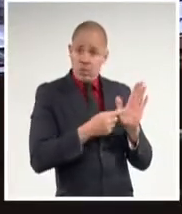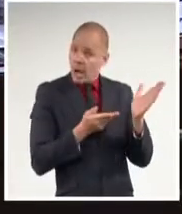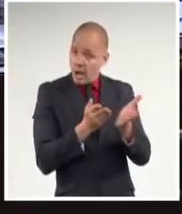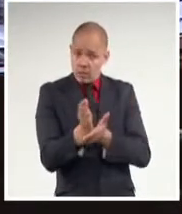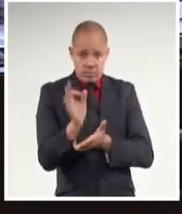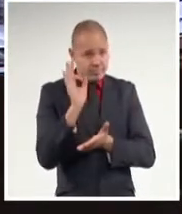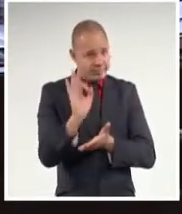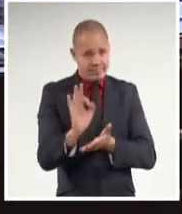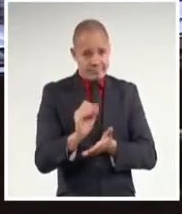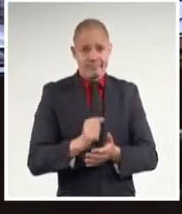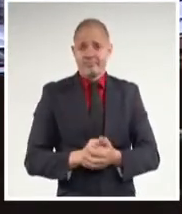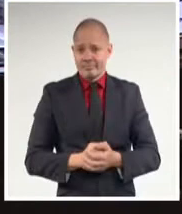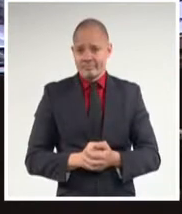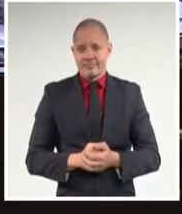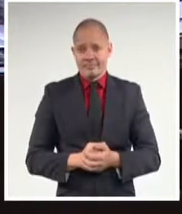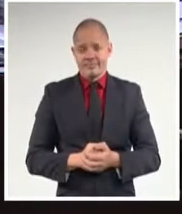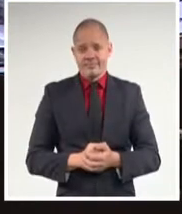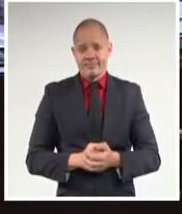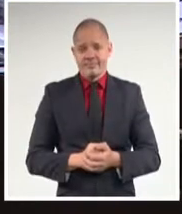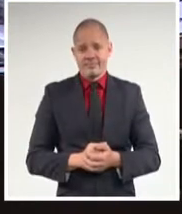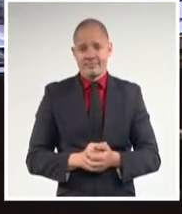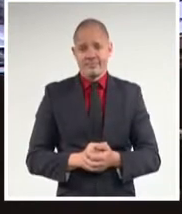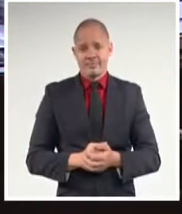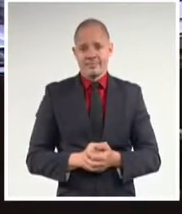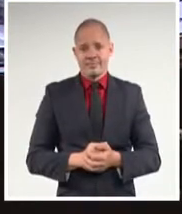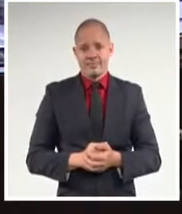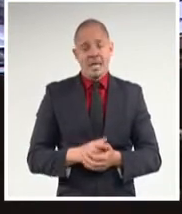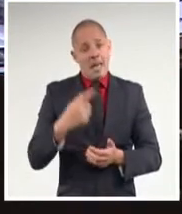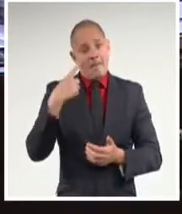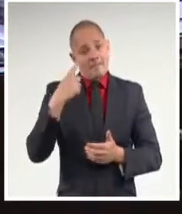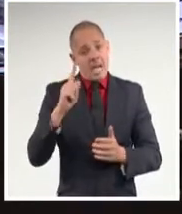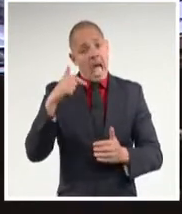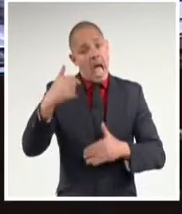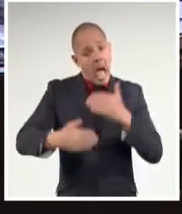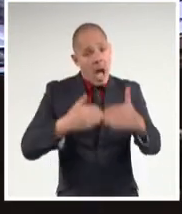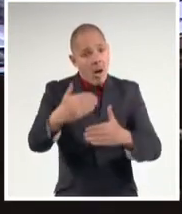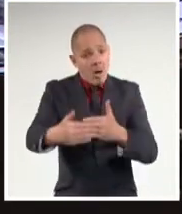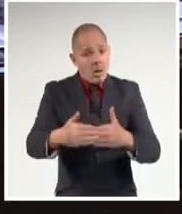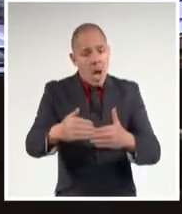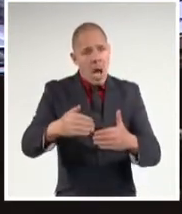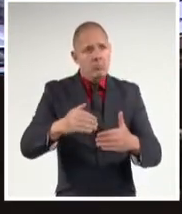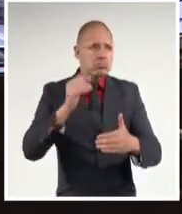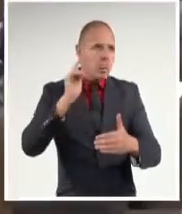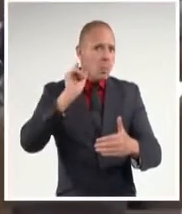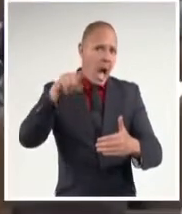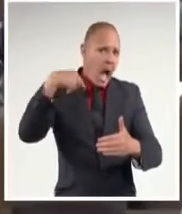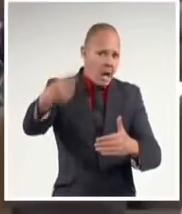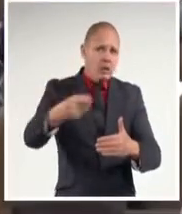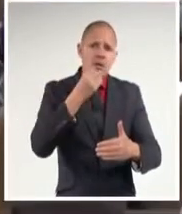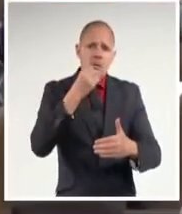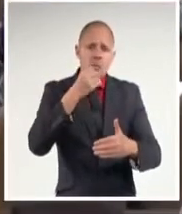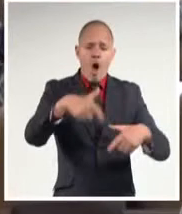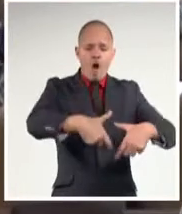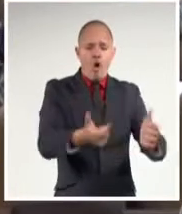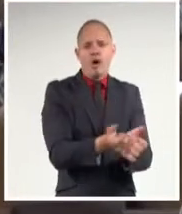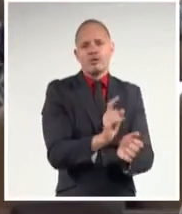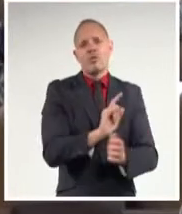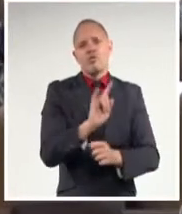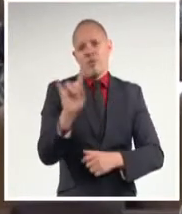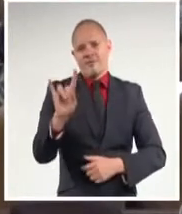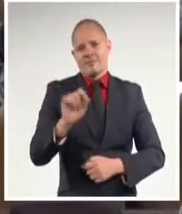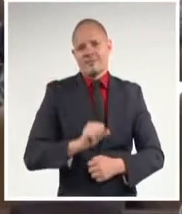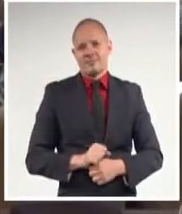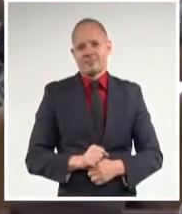estamos también transitando hacia el noveno congreso. El presidente cubano